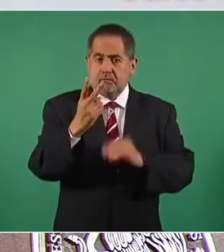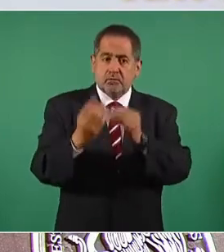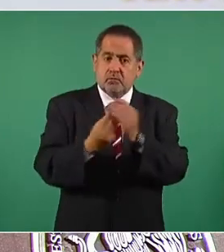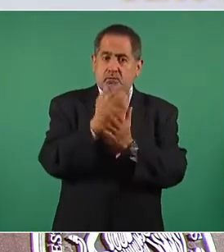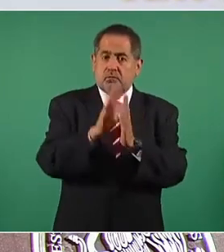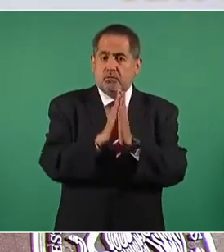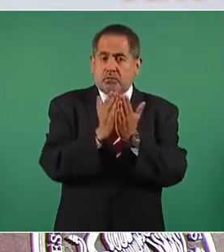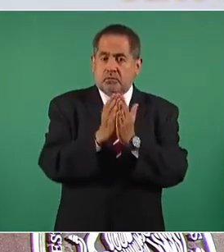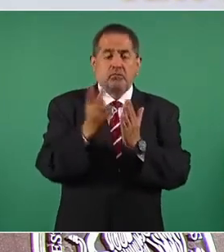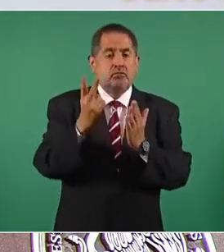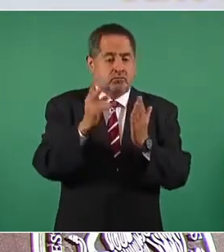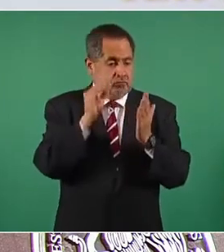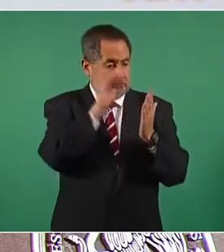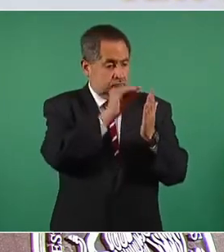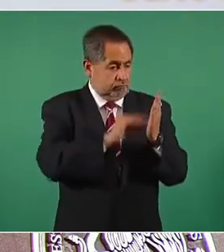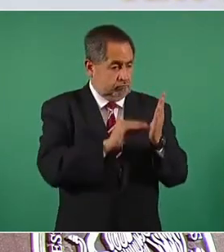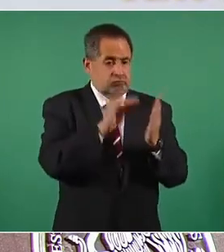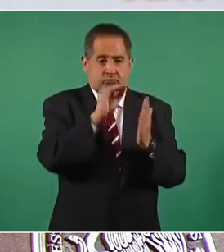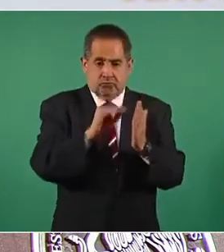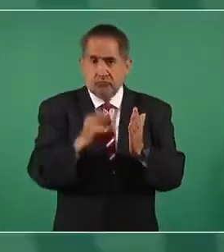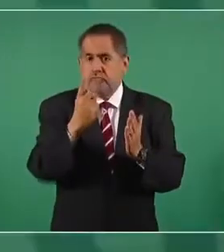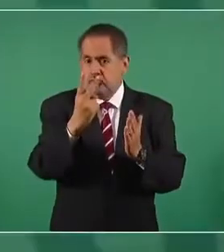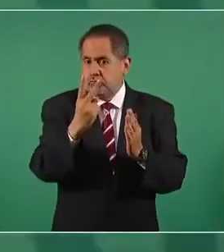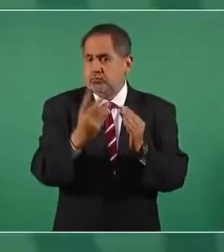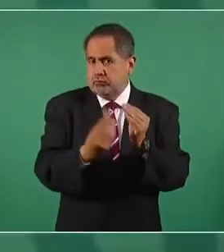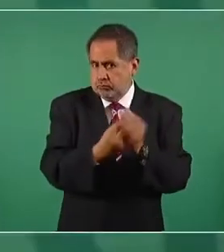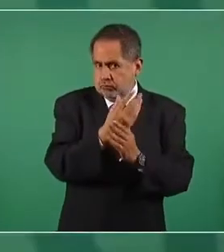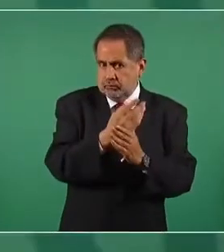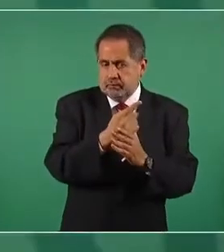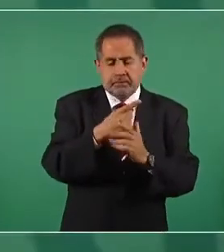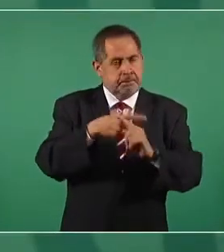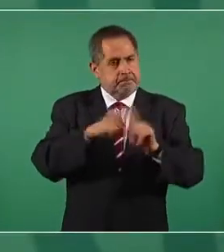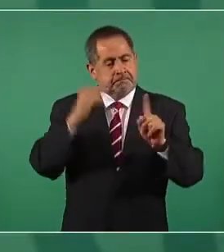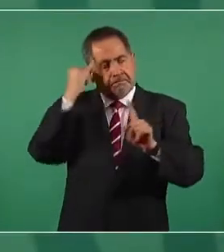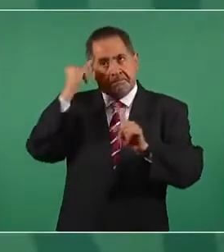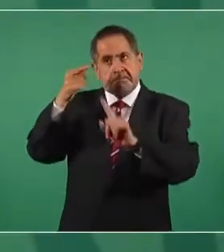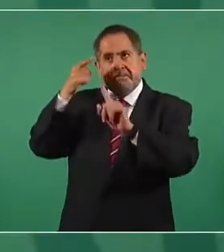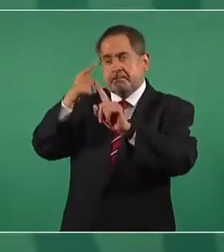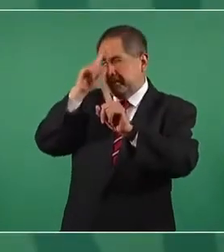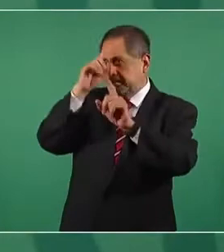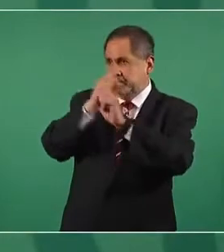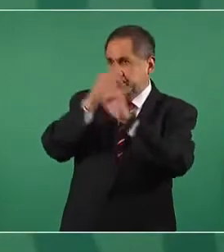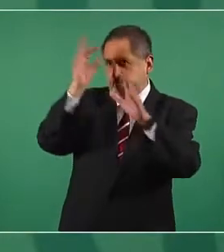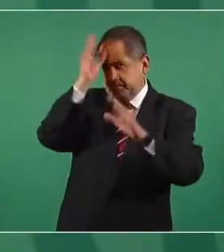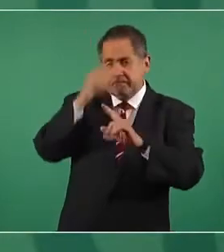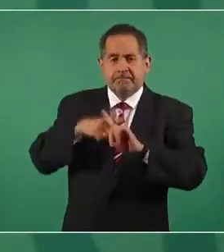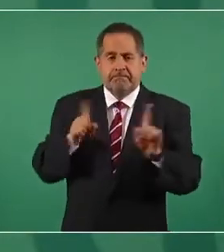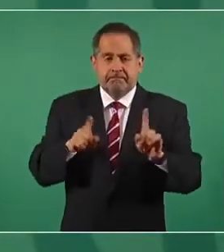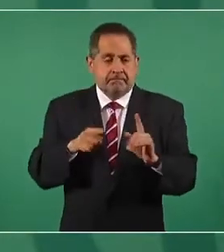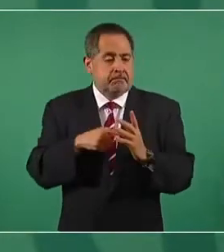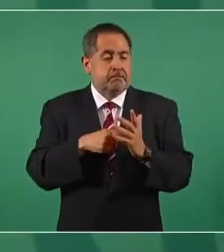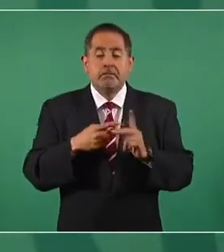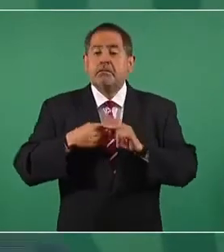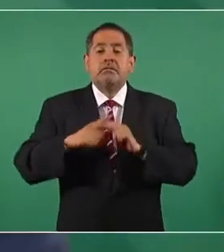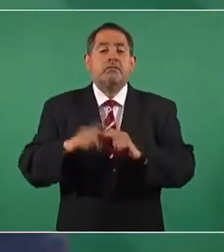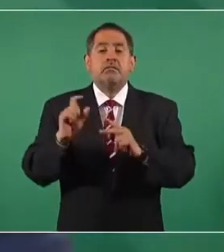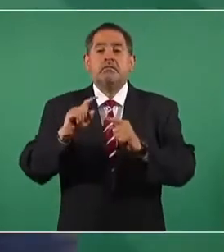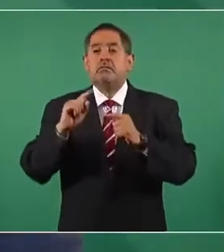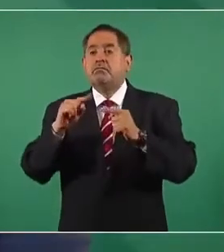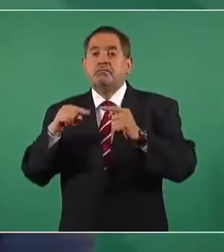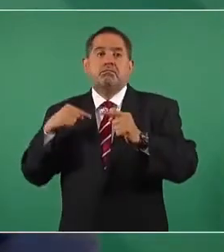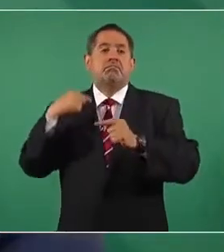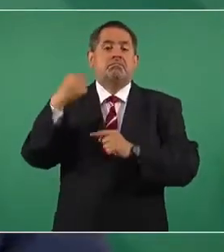libros ya con un enfoque distinto, pero para el próximo ciclo escolar,